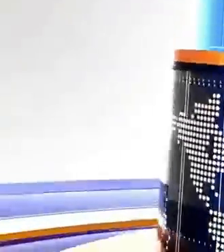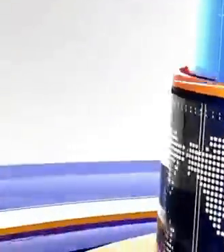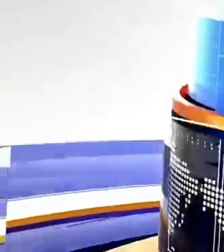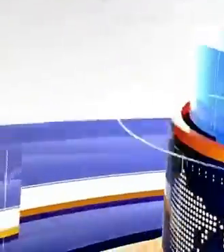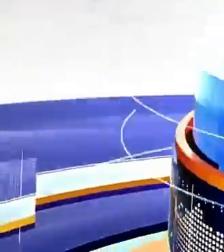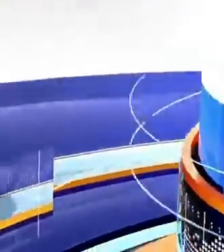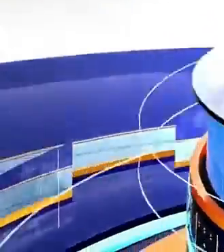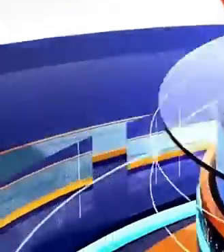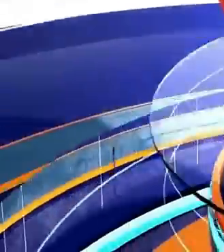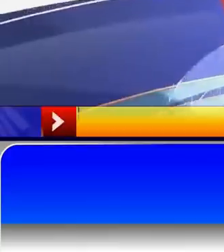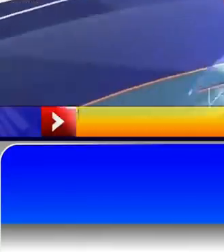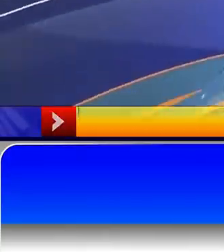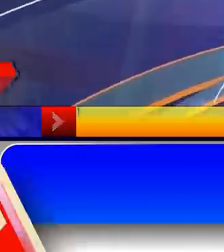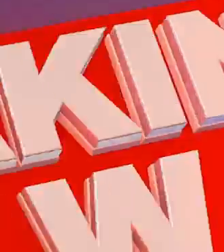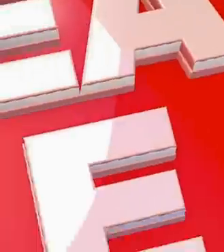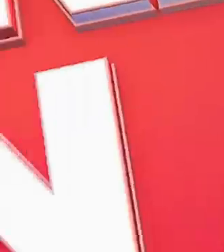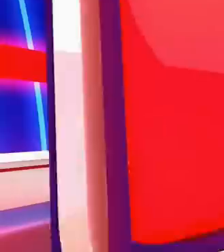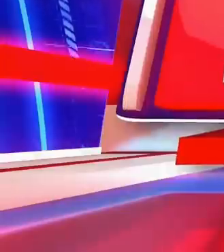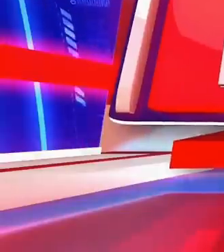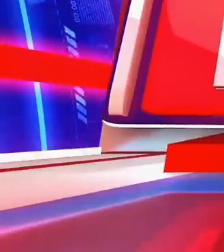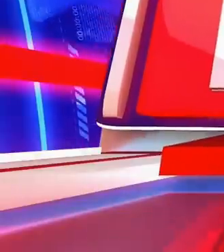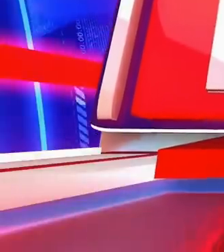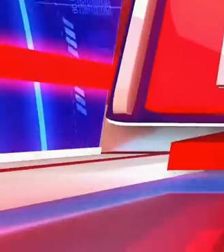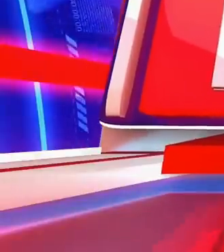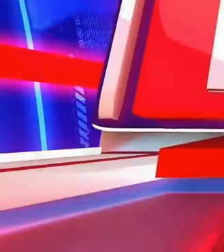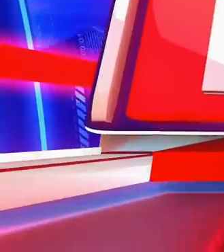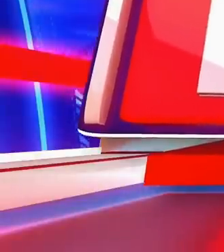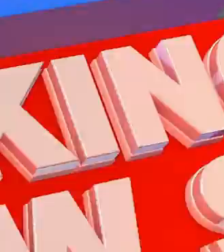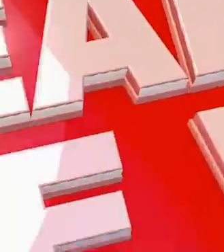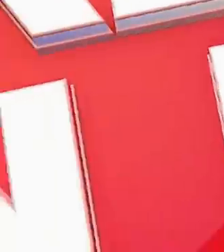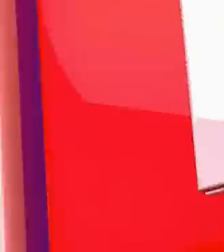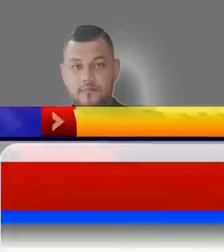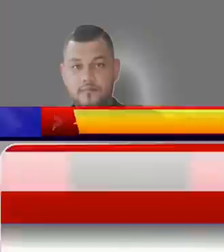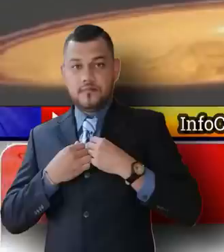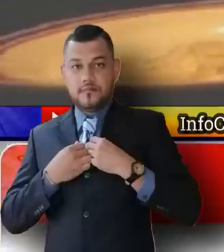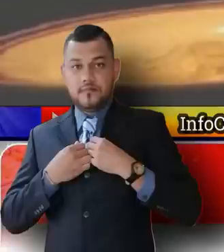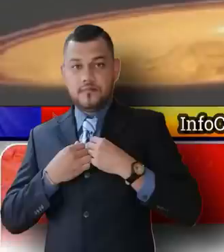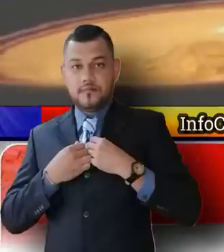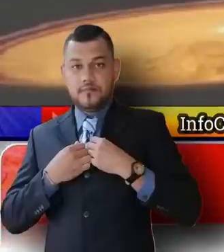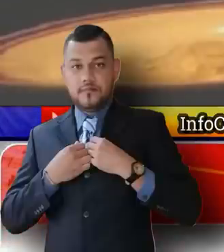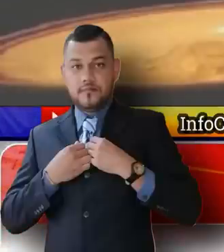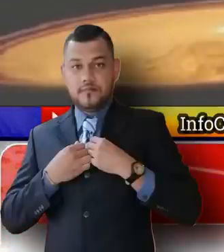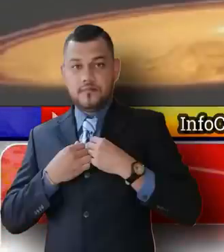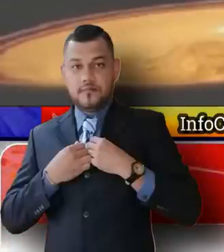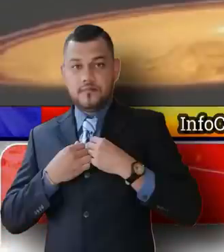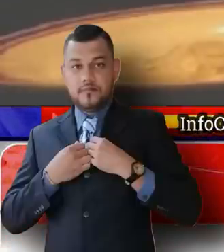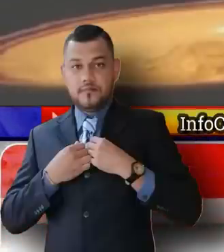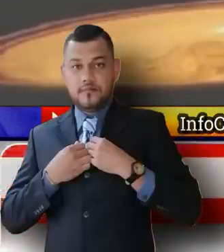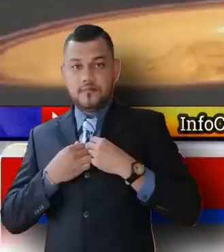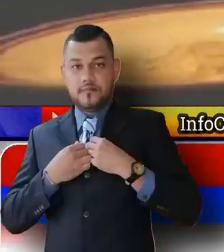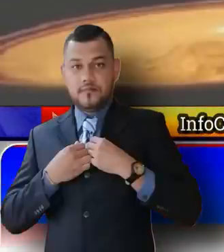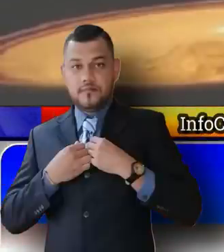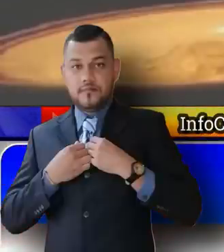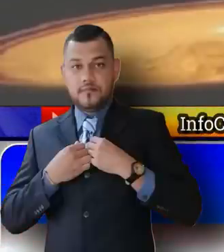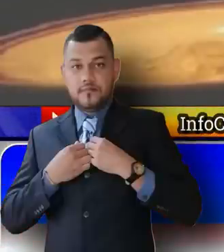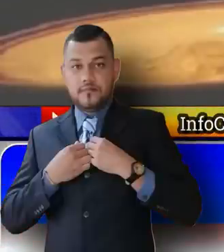saludos desde info cuba bienvenidos a una nueva edición de noticias régimen castrista culpa el bloqueo de